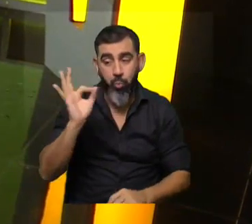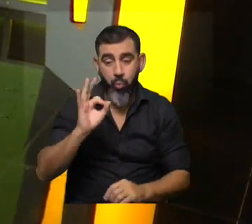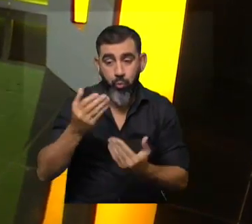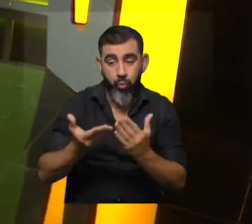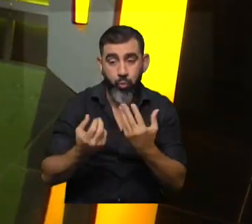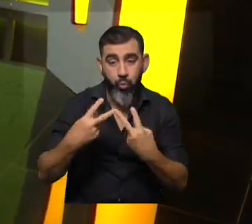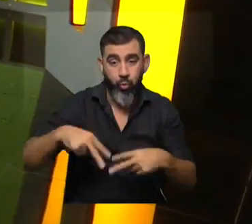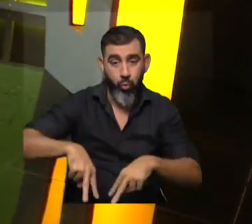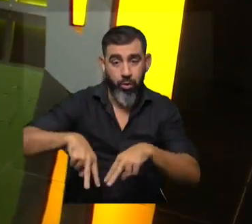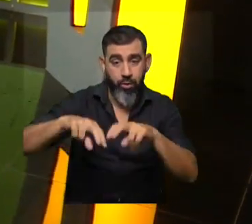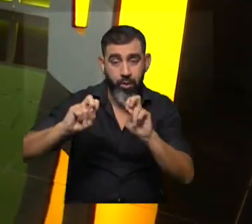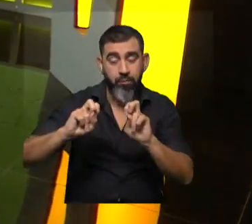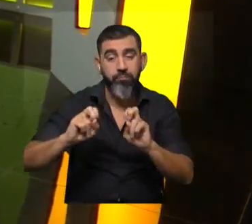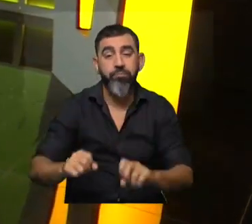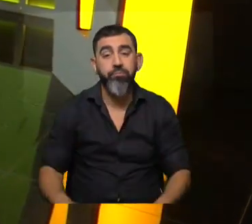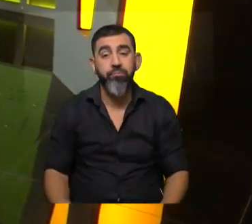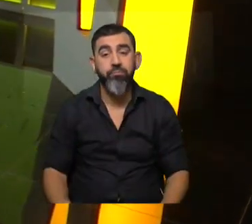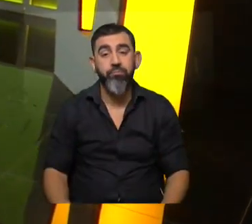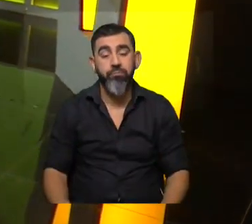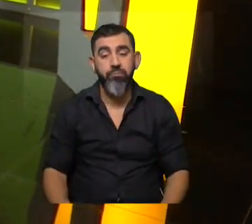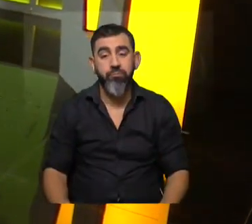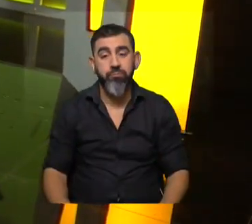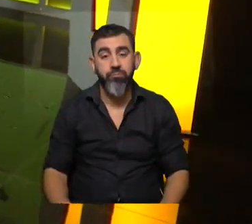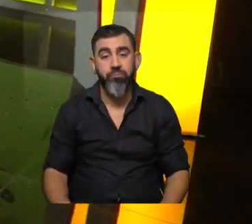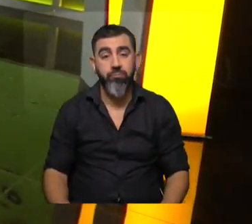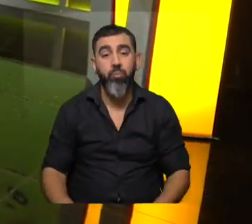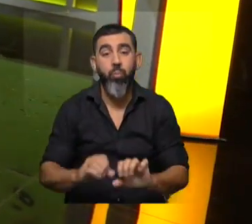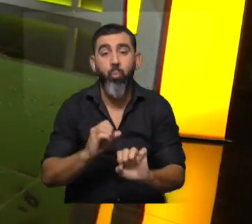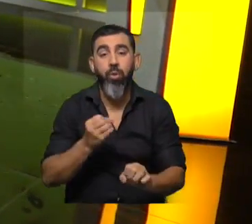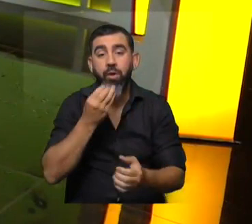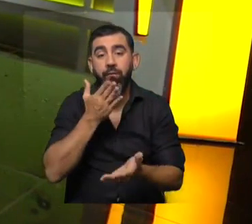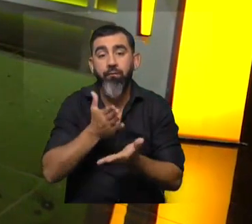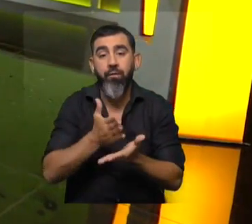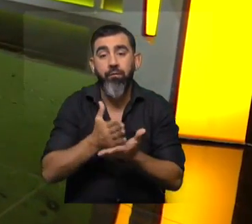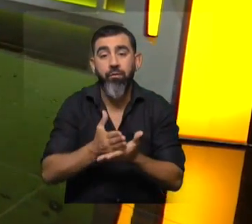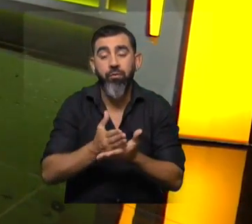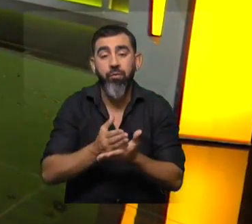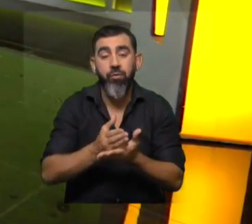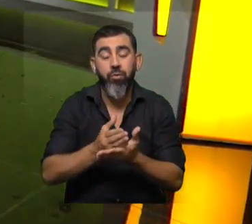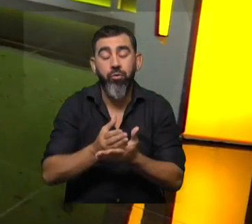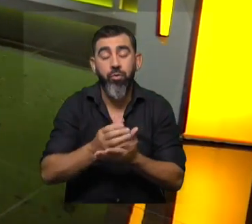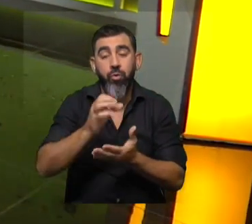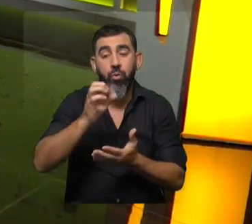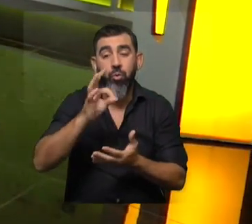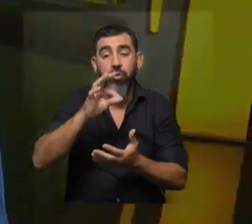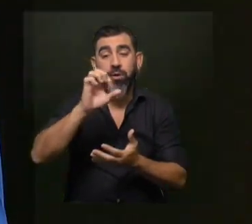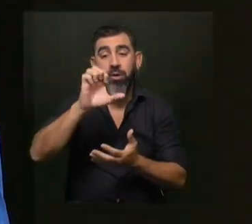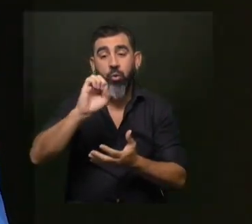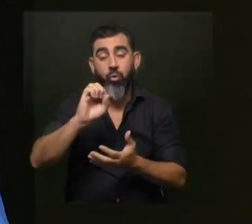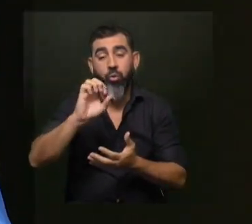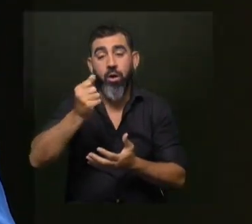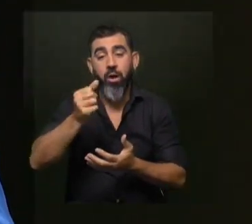Actualmente ellas están trabajando en el potencial benéfico del cannabis en osteoartrosis en perros o dolor